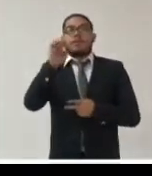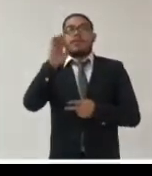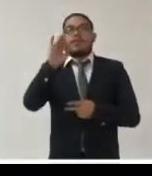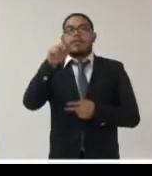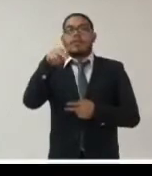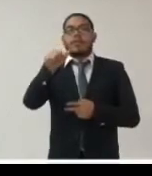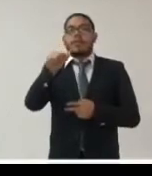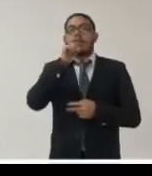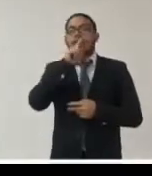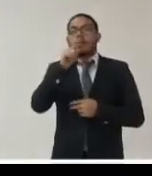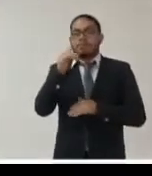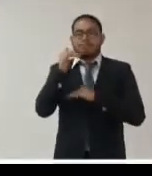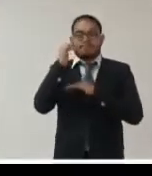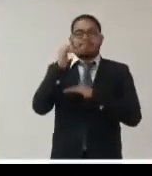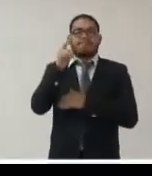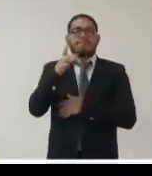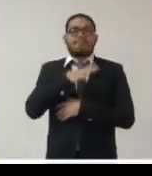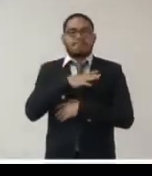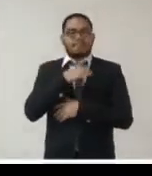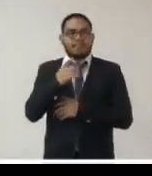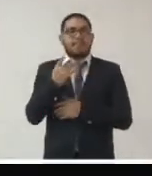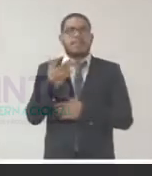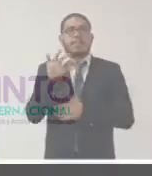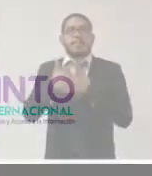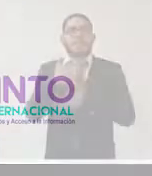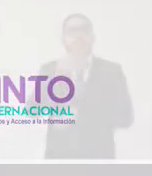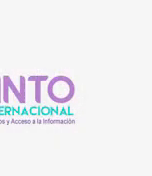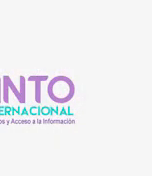José tienes hasta 15 minutos por favor adelante